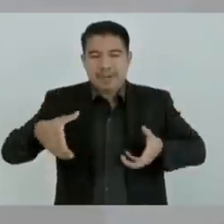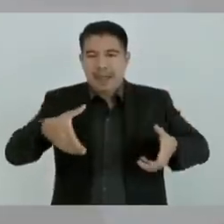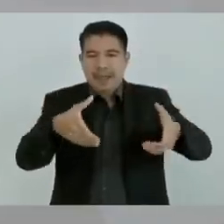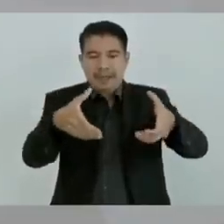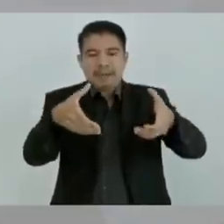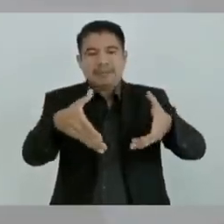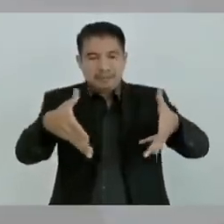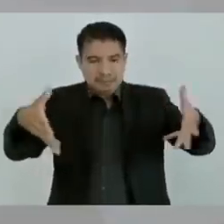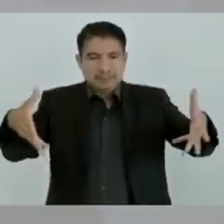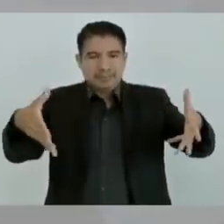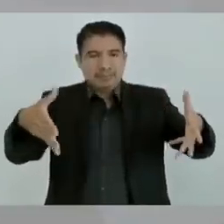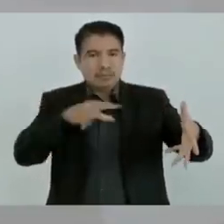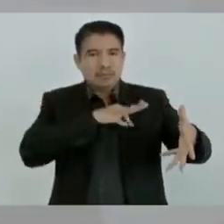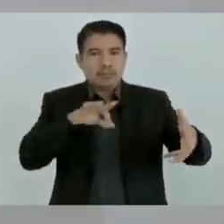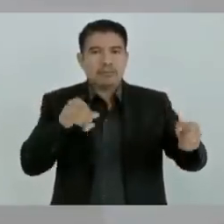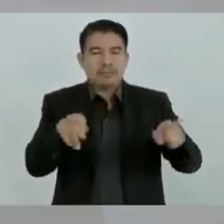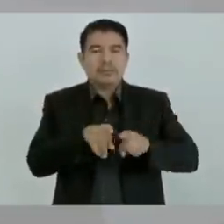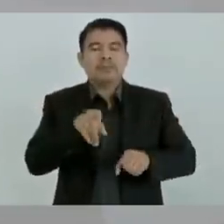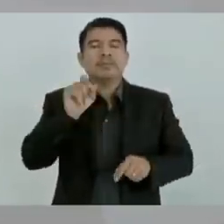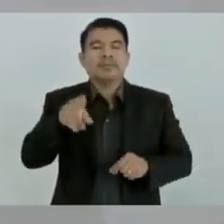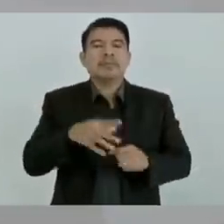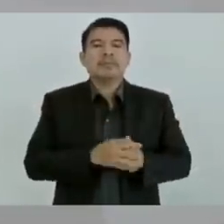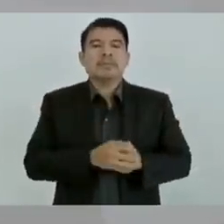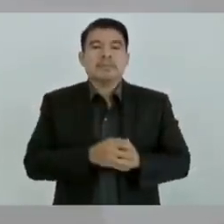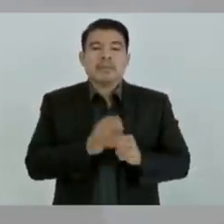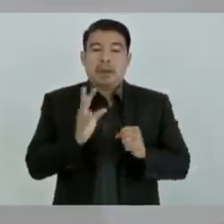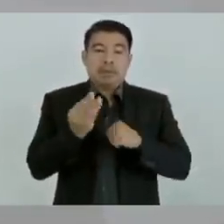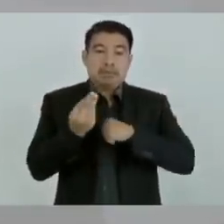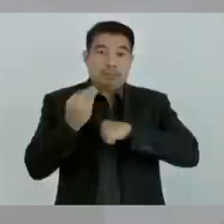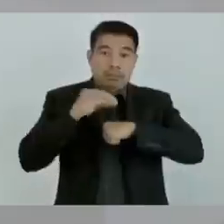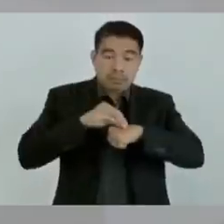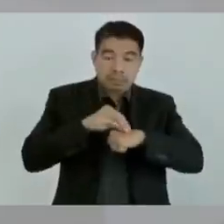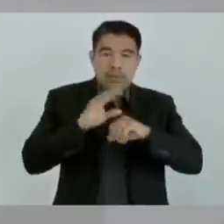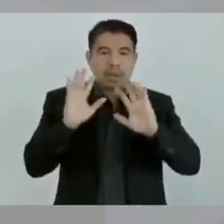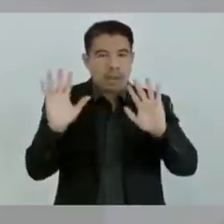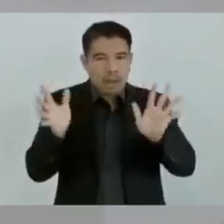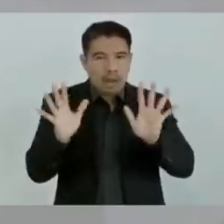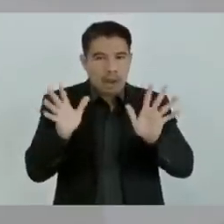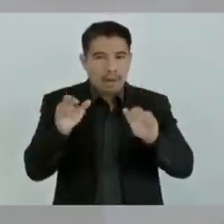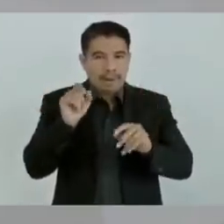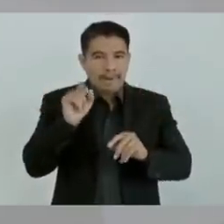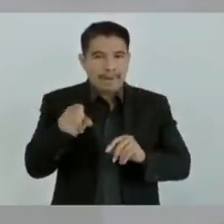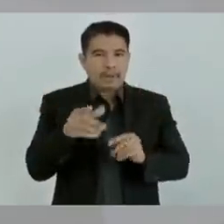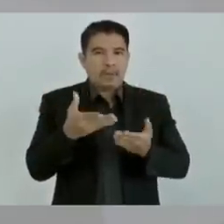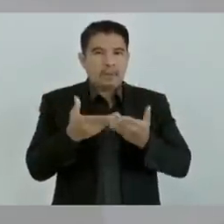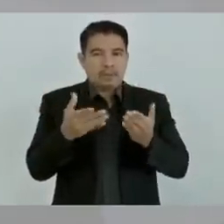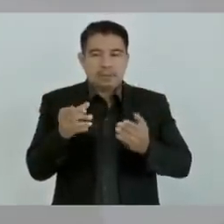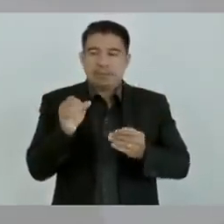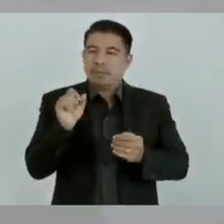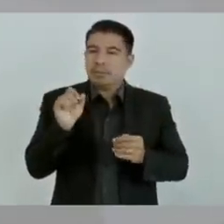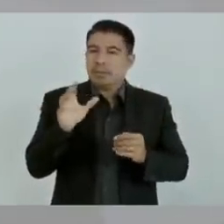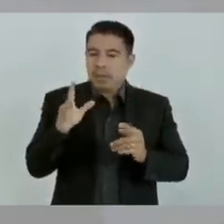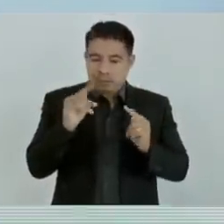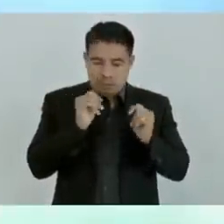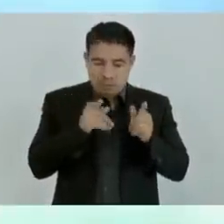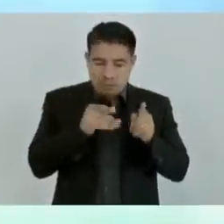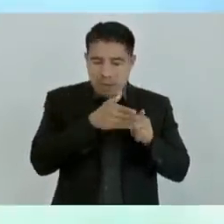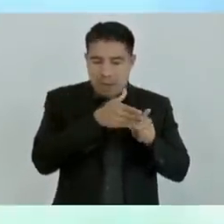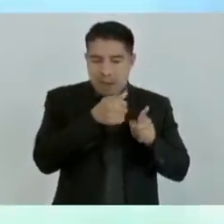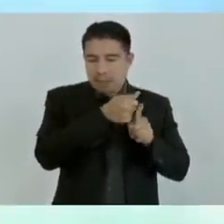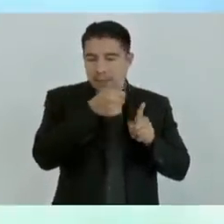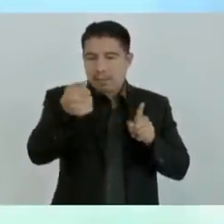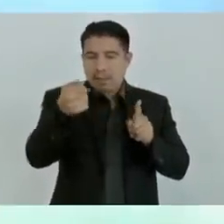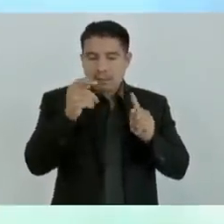se va a ampliar, se va a mejorar la autopista de Tuxla San Cristóbal, ya está ese